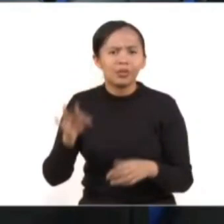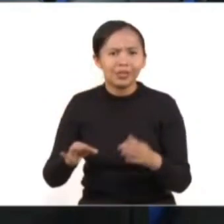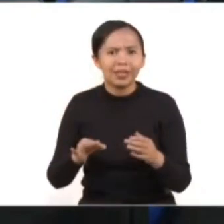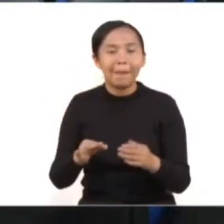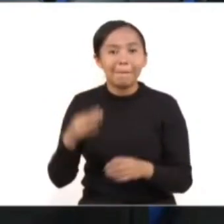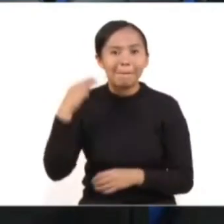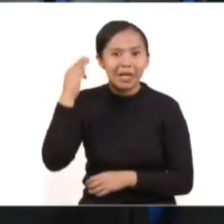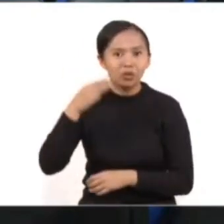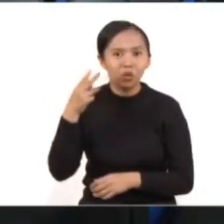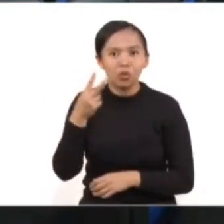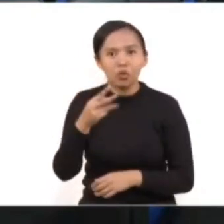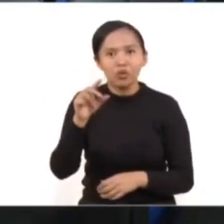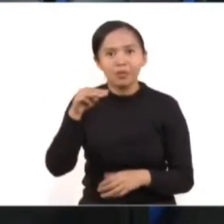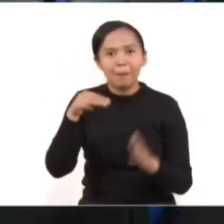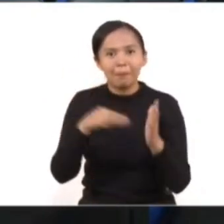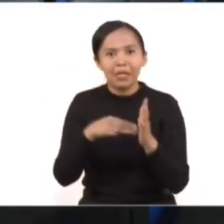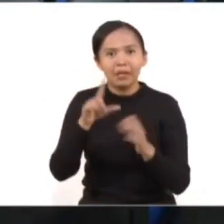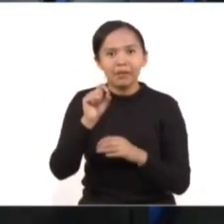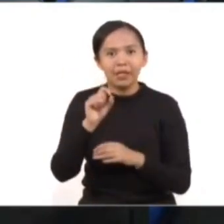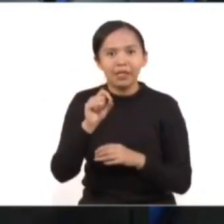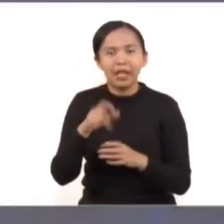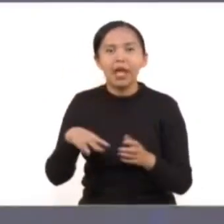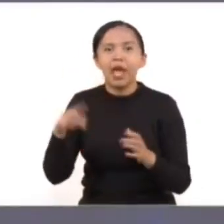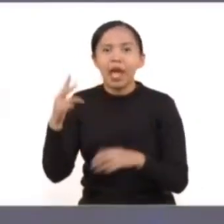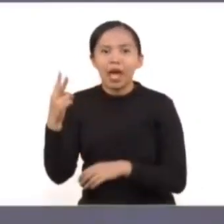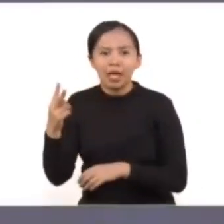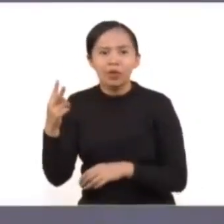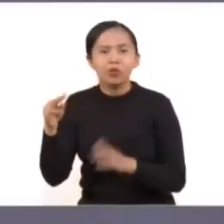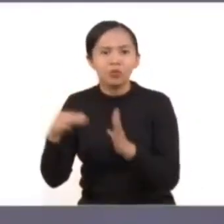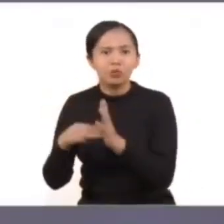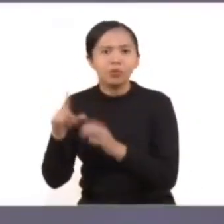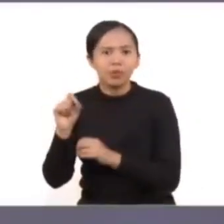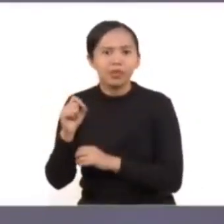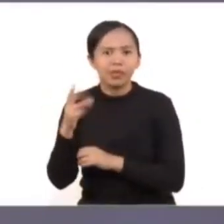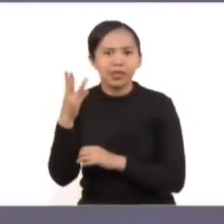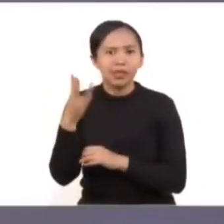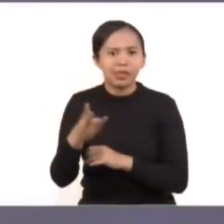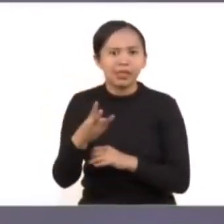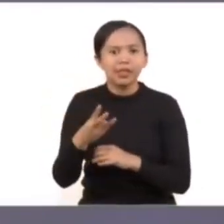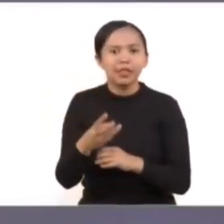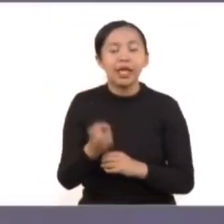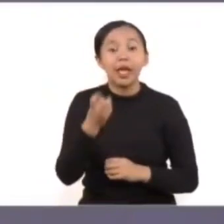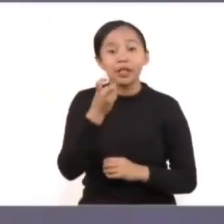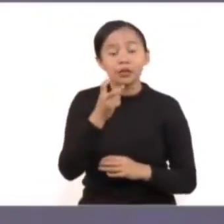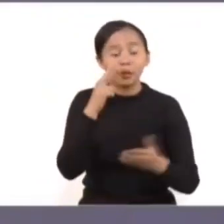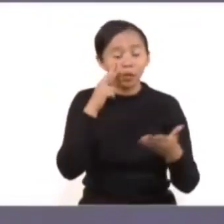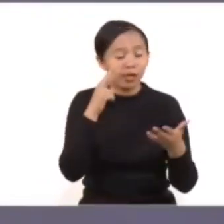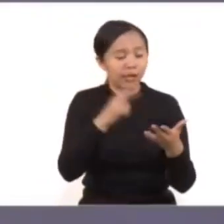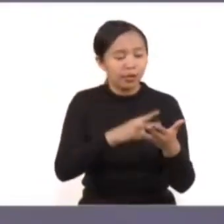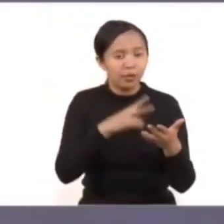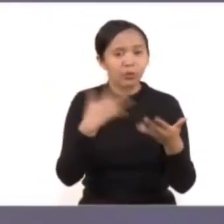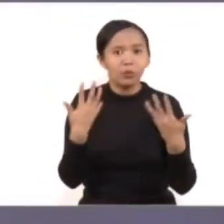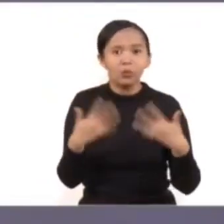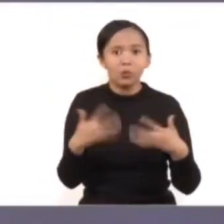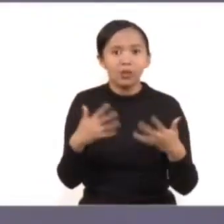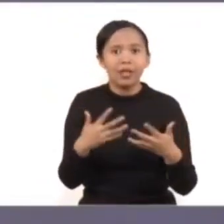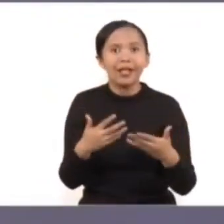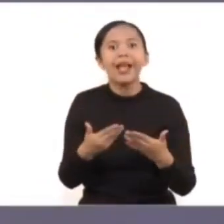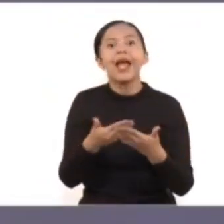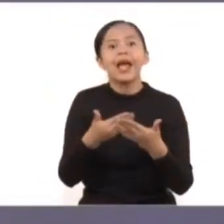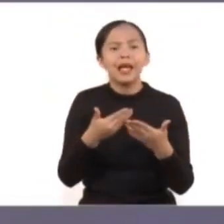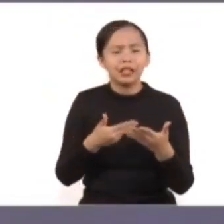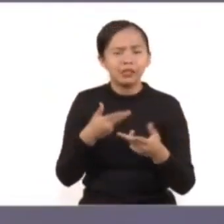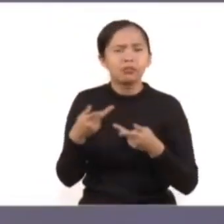2020 contra marzo del 2023. Se han otorgado, porque tenemos una célula que tramita medidas de